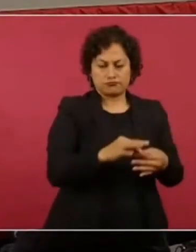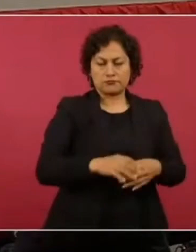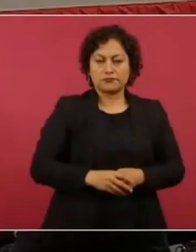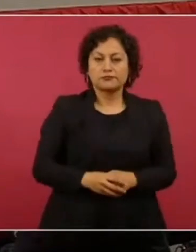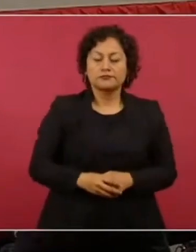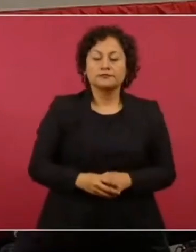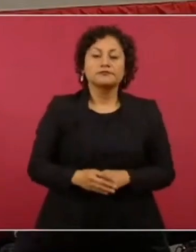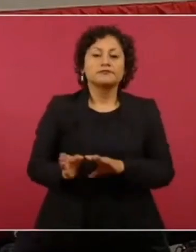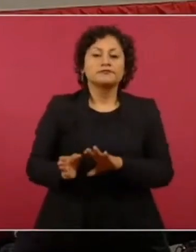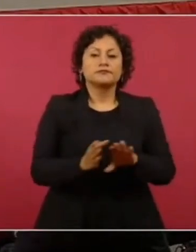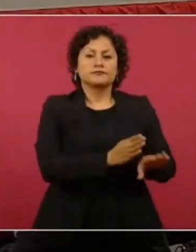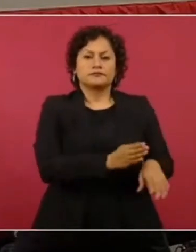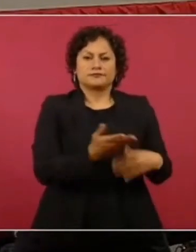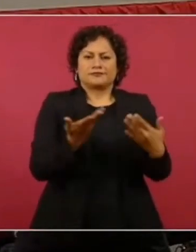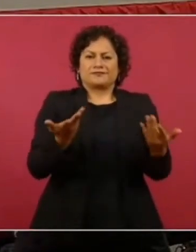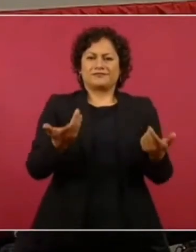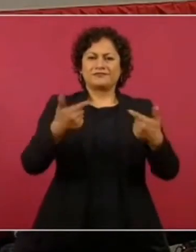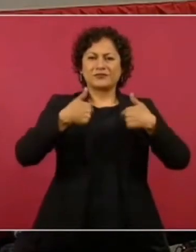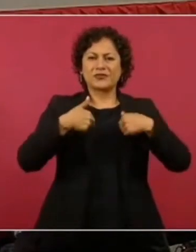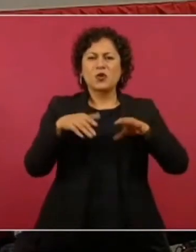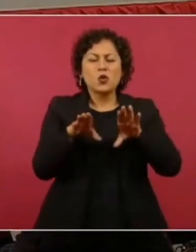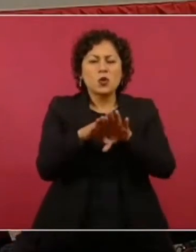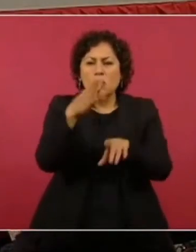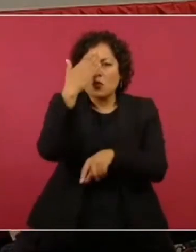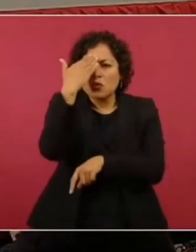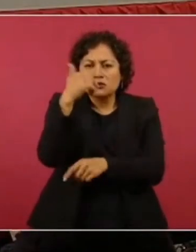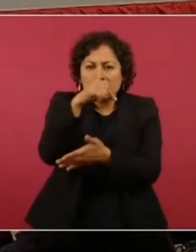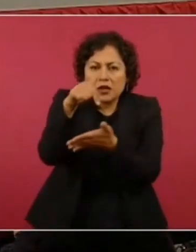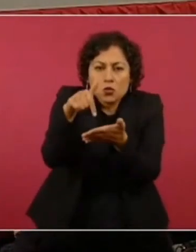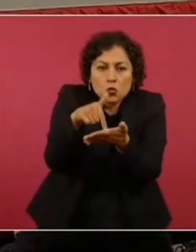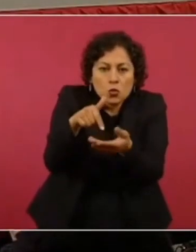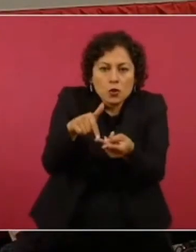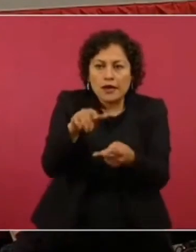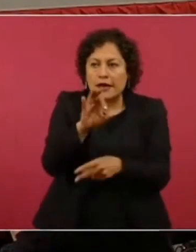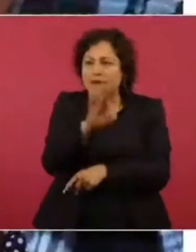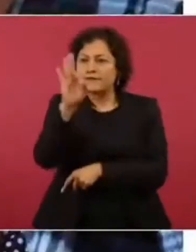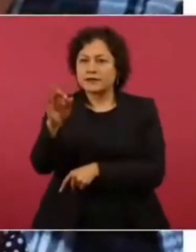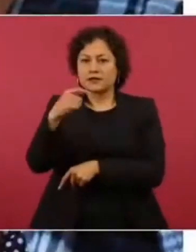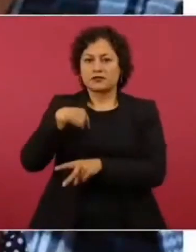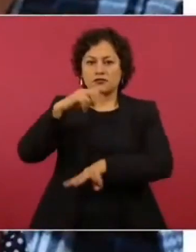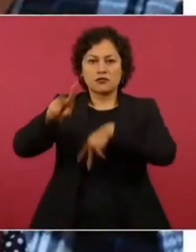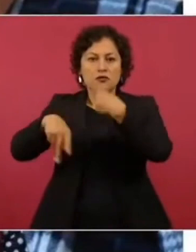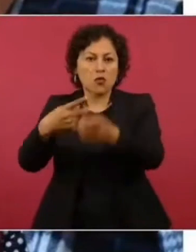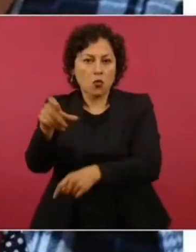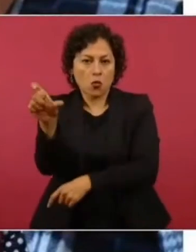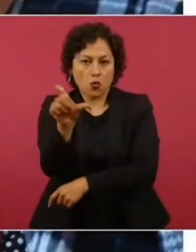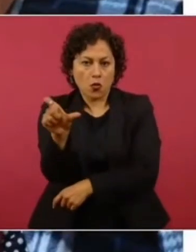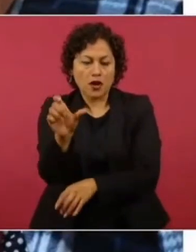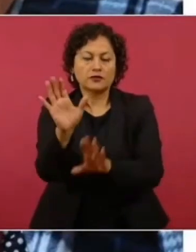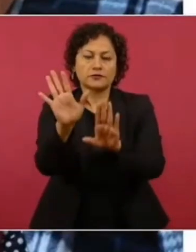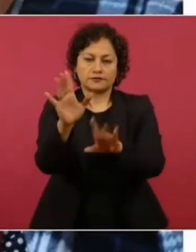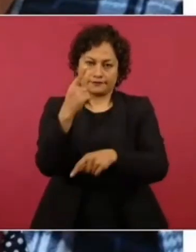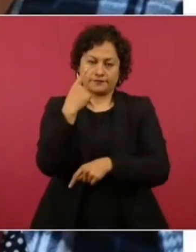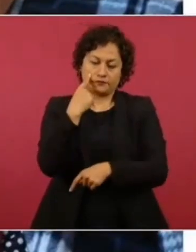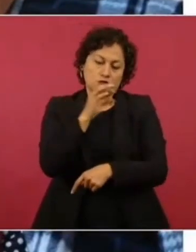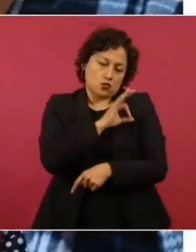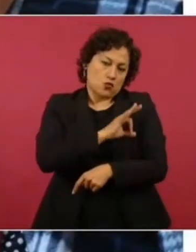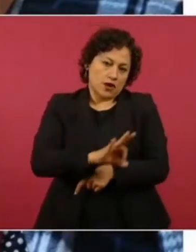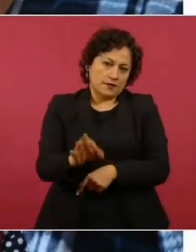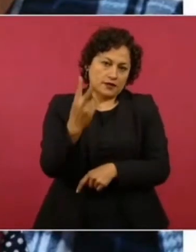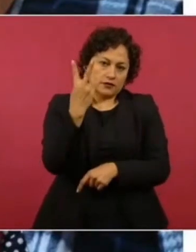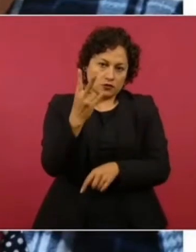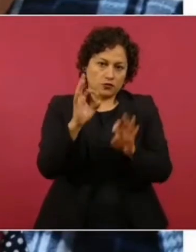voy a conocer la fecha, la hora y el lugar que me toca para ir por mi tarjeta? Bueno, tenemos dos maneras.